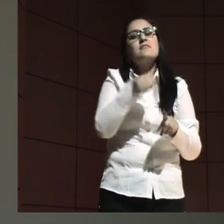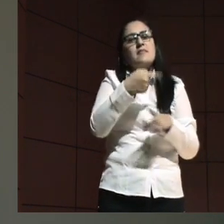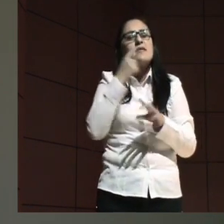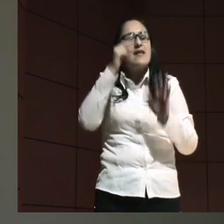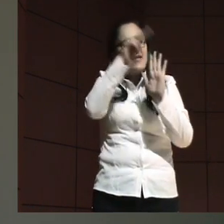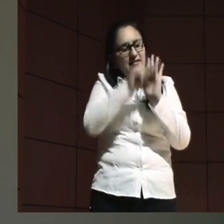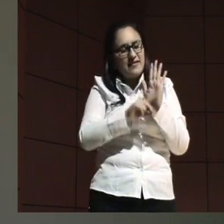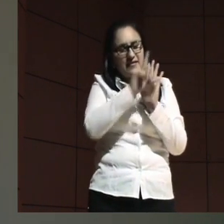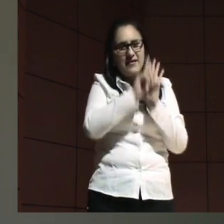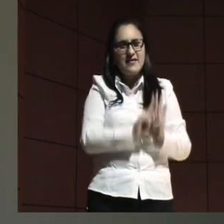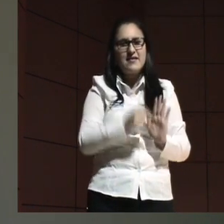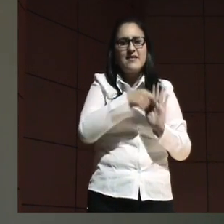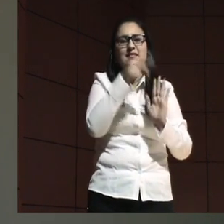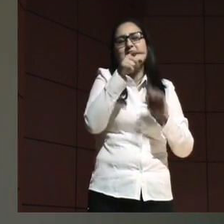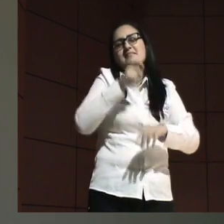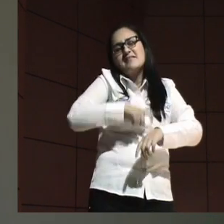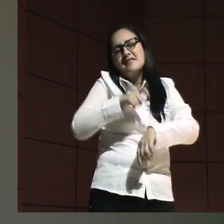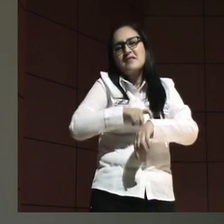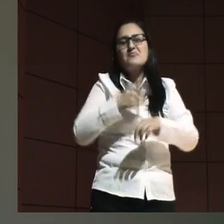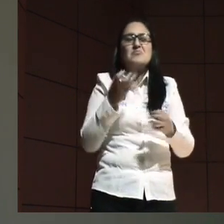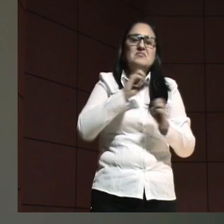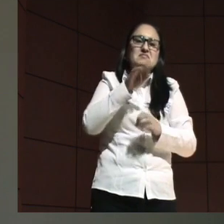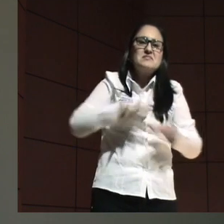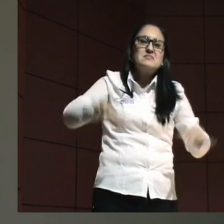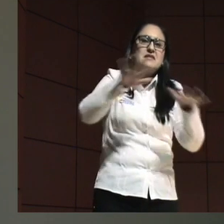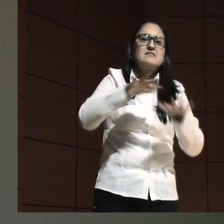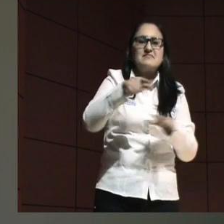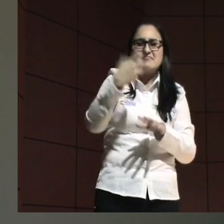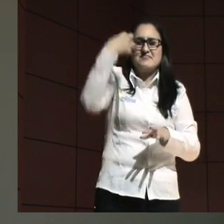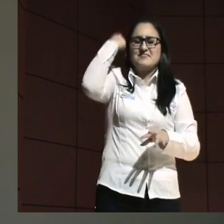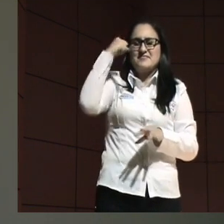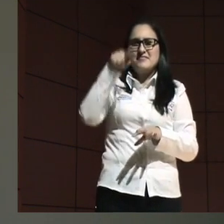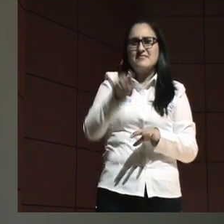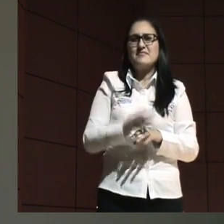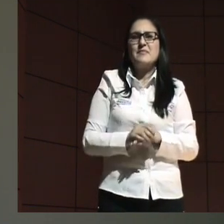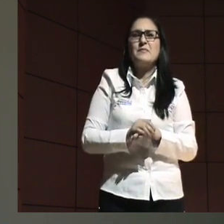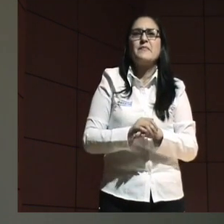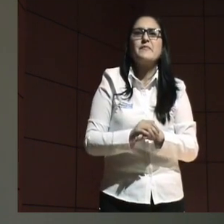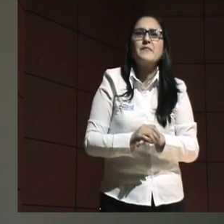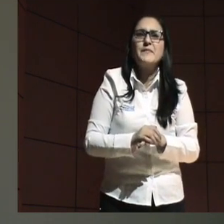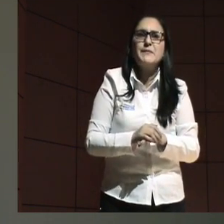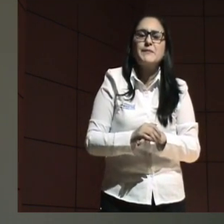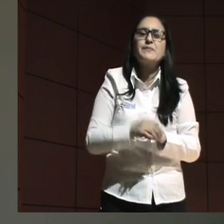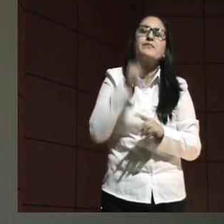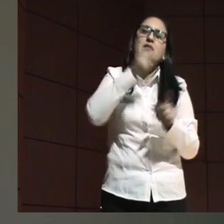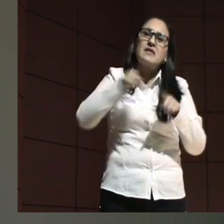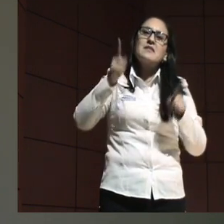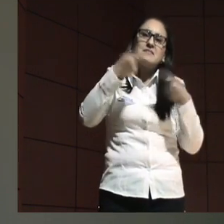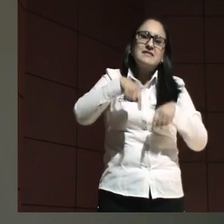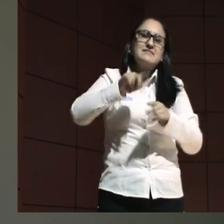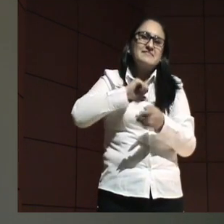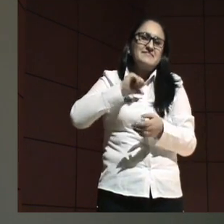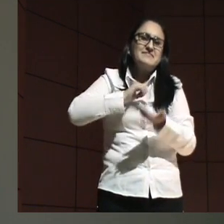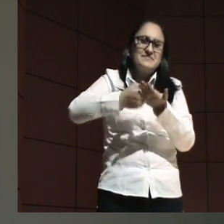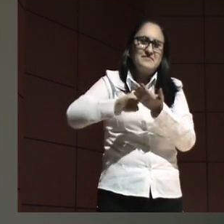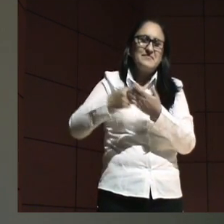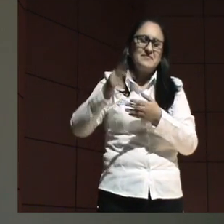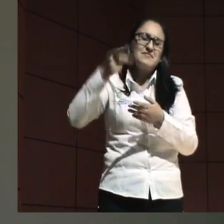limitaciones de tiempo, espacio que tuvo en su época y aún tiene en los intérpretes,